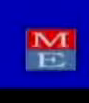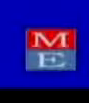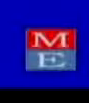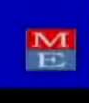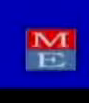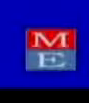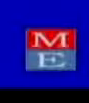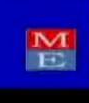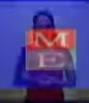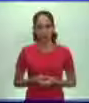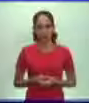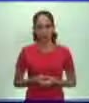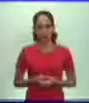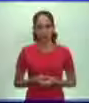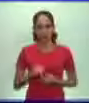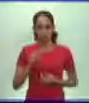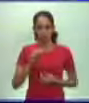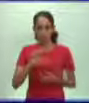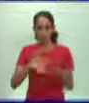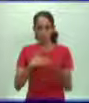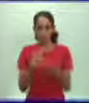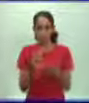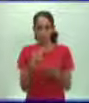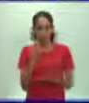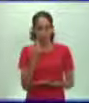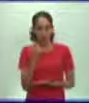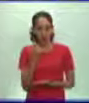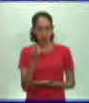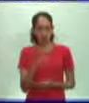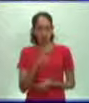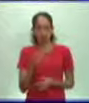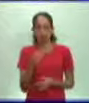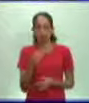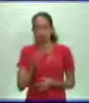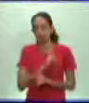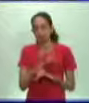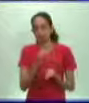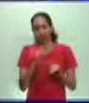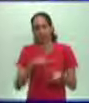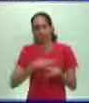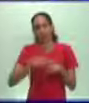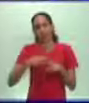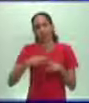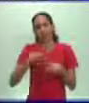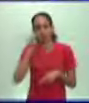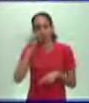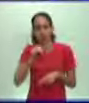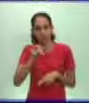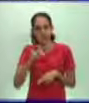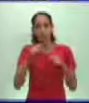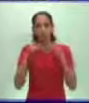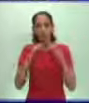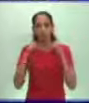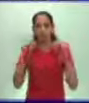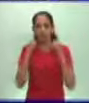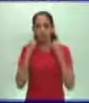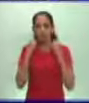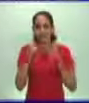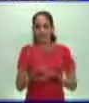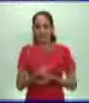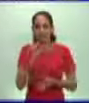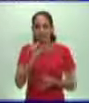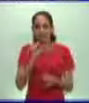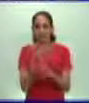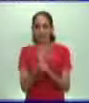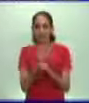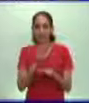Les propongo entonces, muchachos, que veamos algunos datos de Martín Lutero, quien fuera precisamente ese sacerdote que inició este